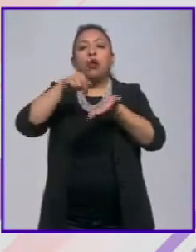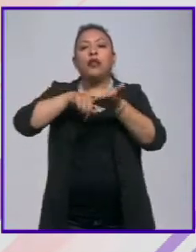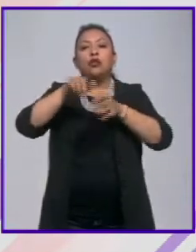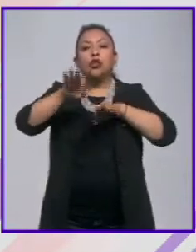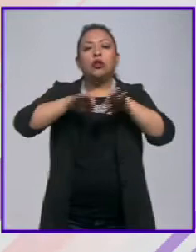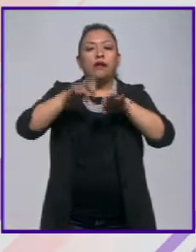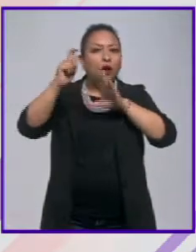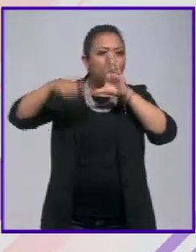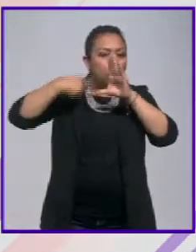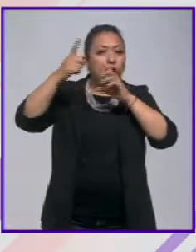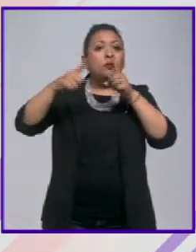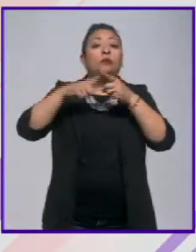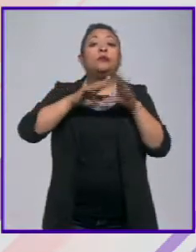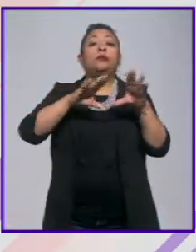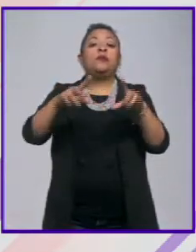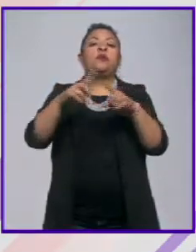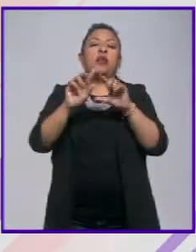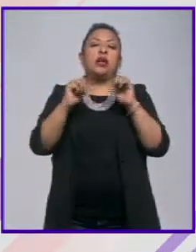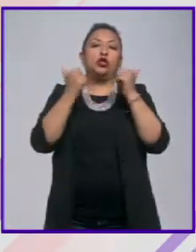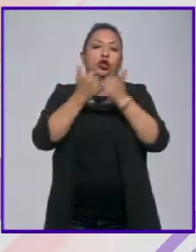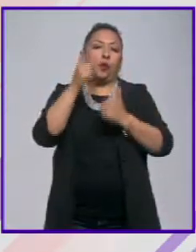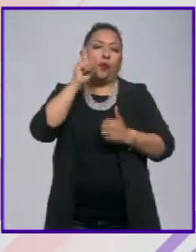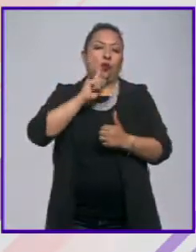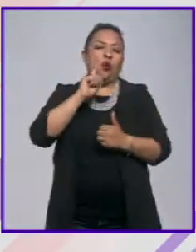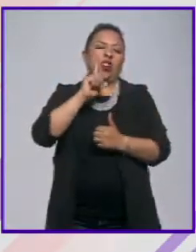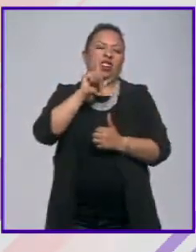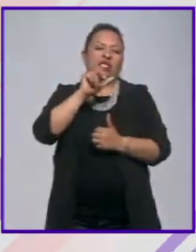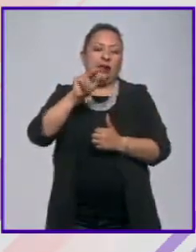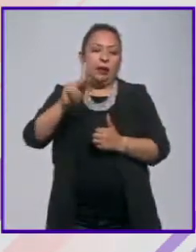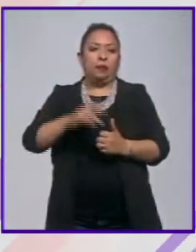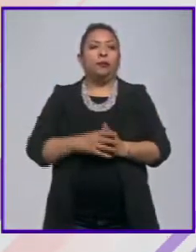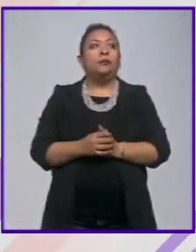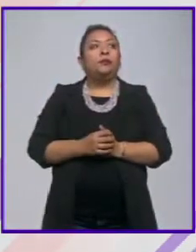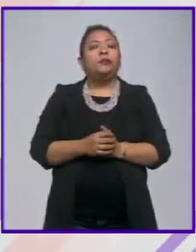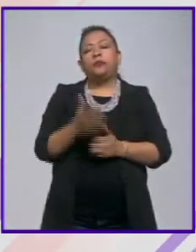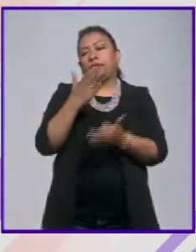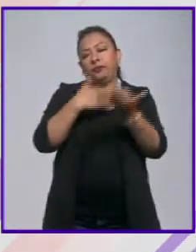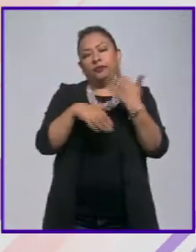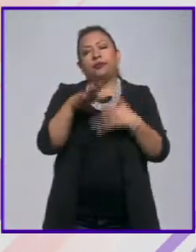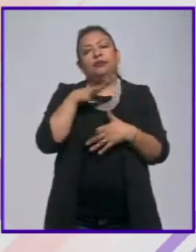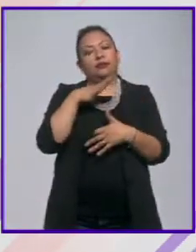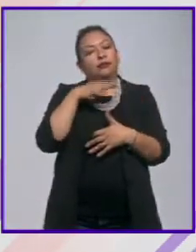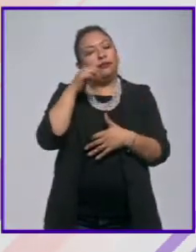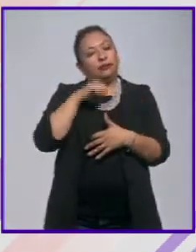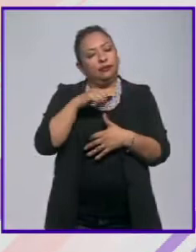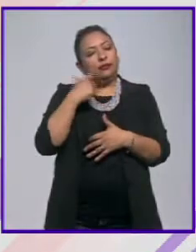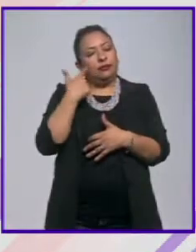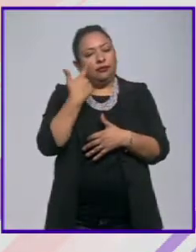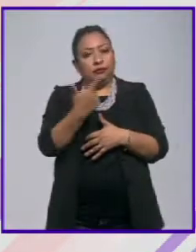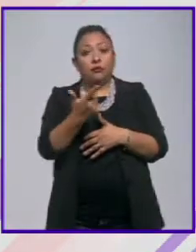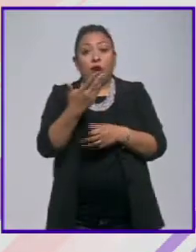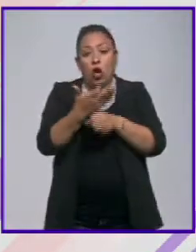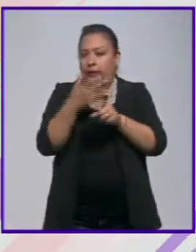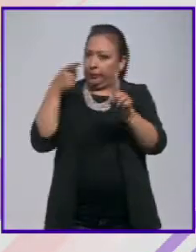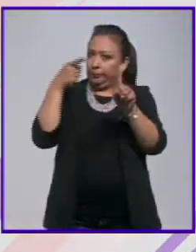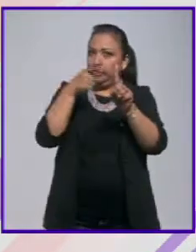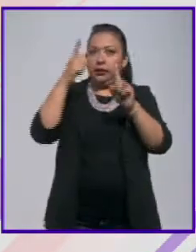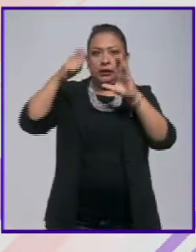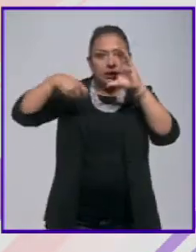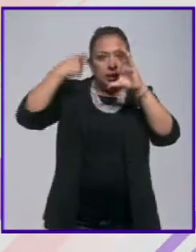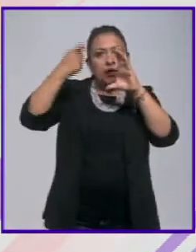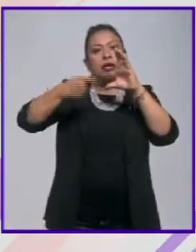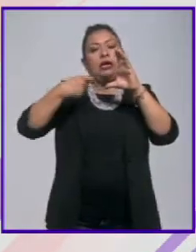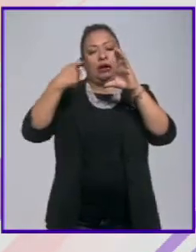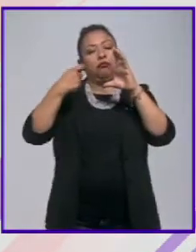filmación impartido por la asociación Mujeres Lab. En todos los medios existen, ¿no? Pero ahorita estamos hablando del cine y medios